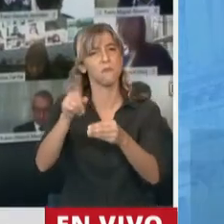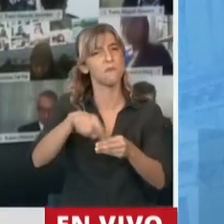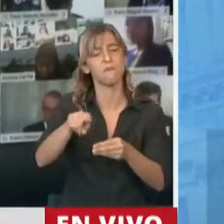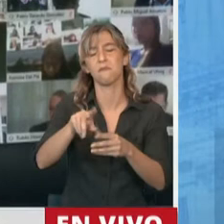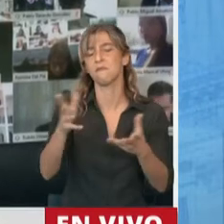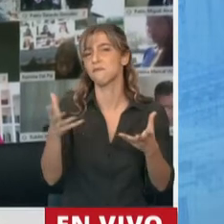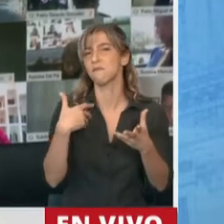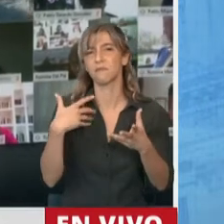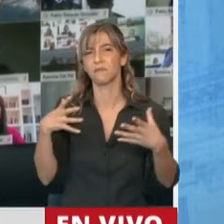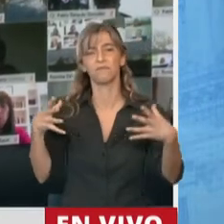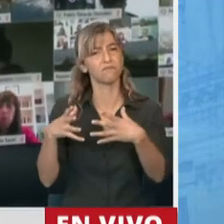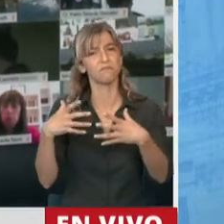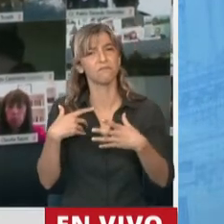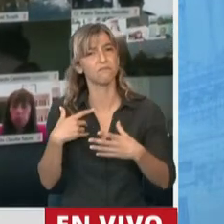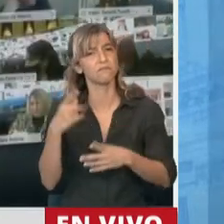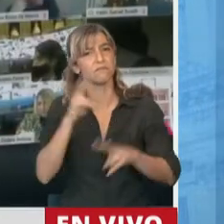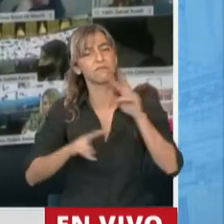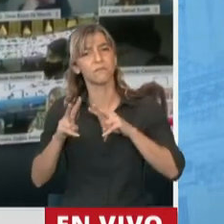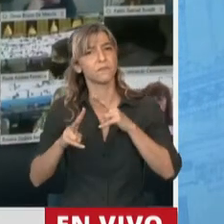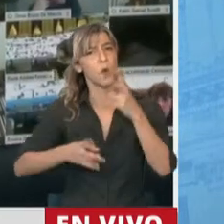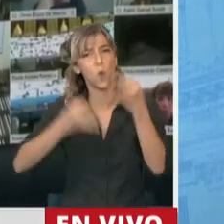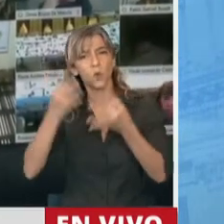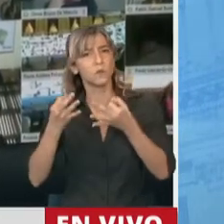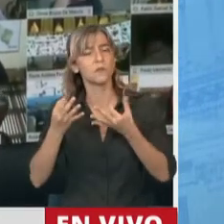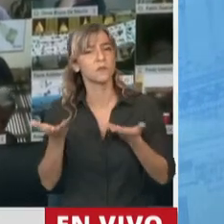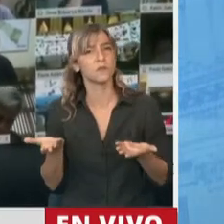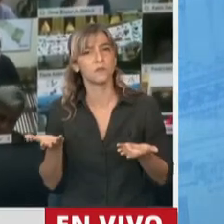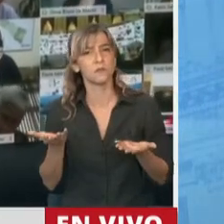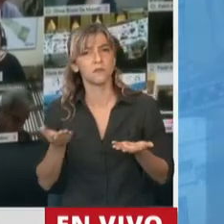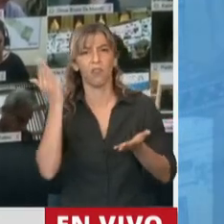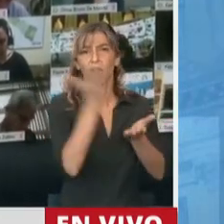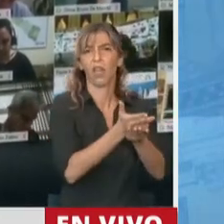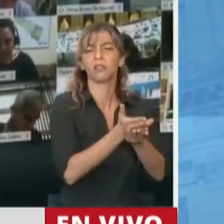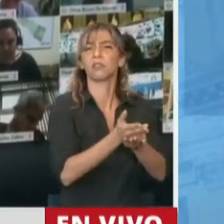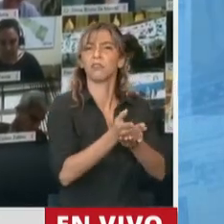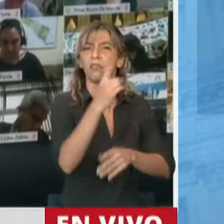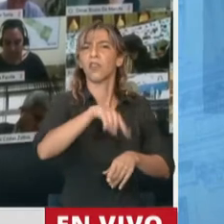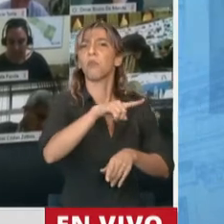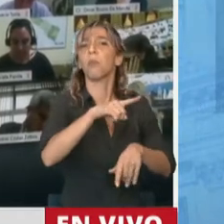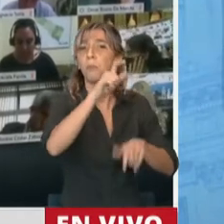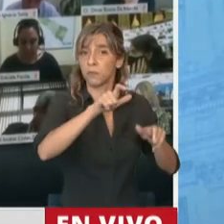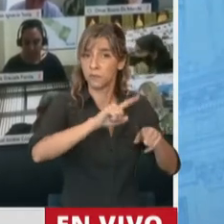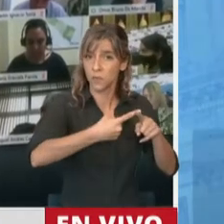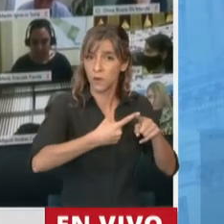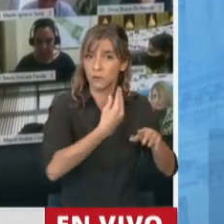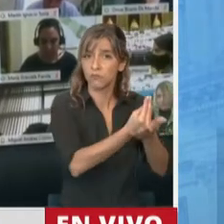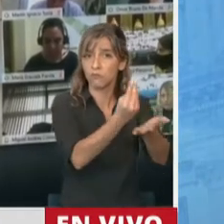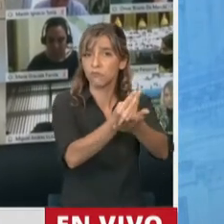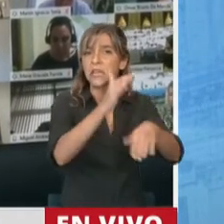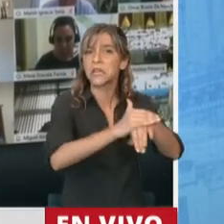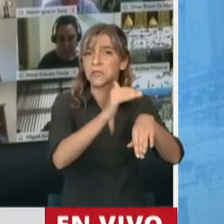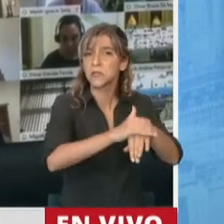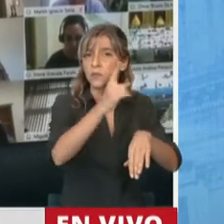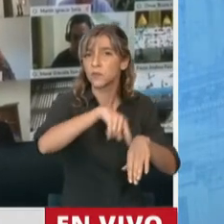es por justicia también y por castigo a los responsables políticos. En ese momento, como